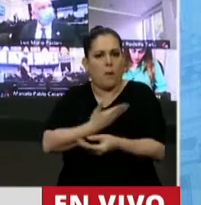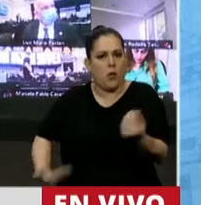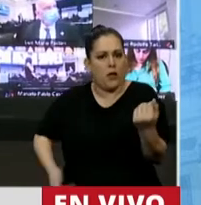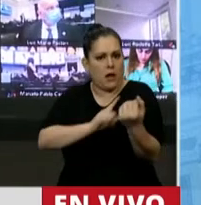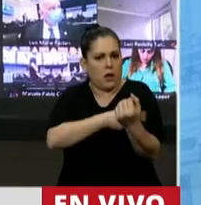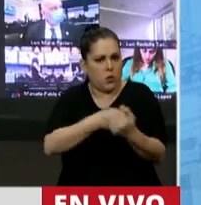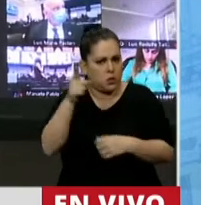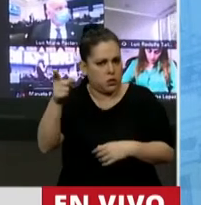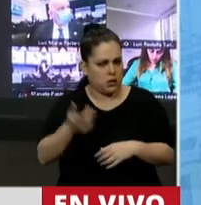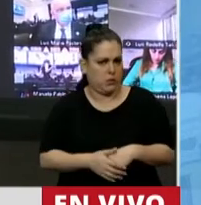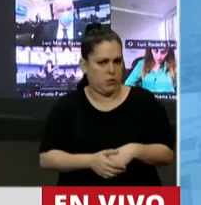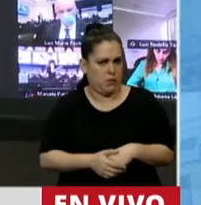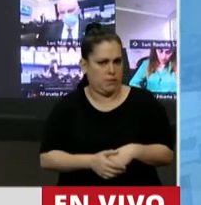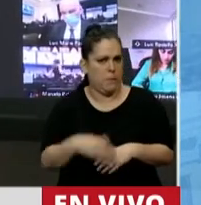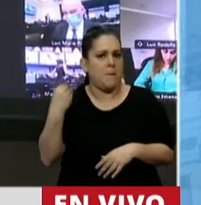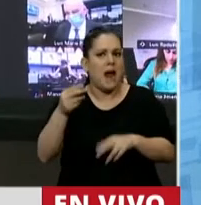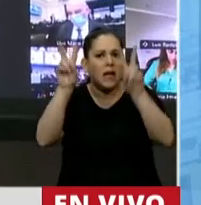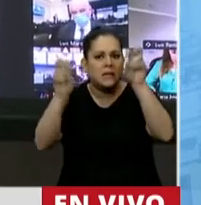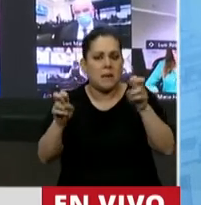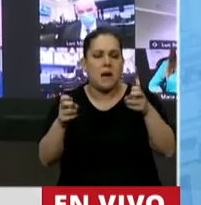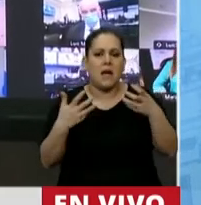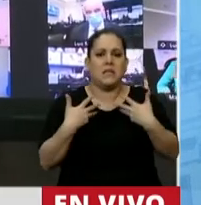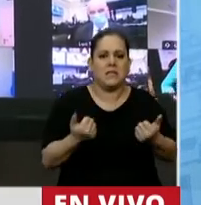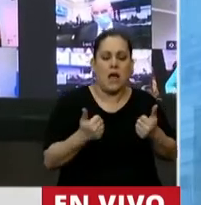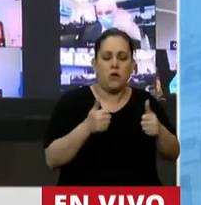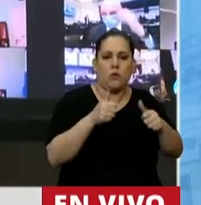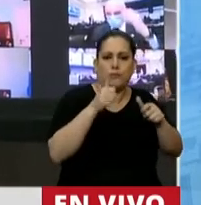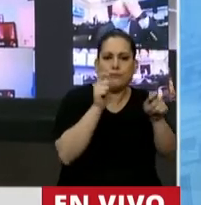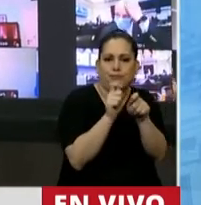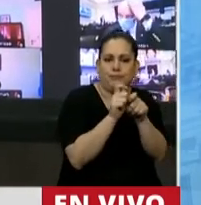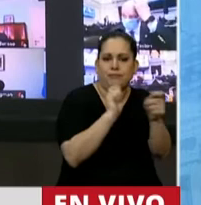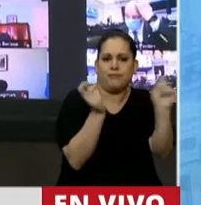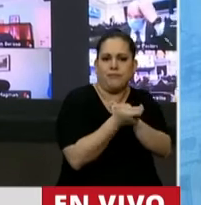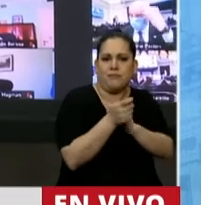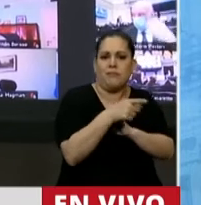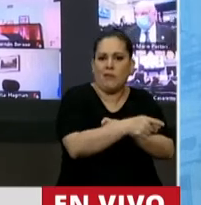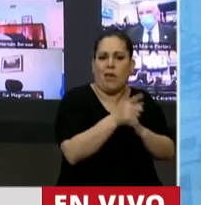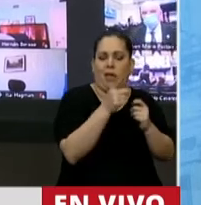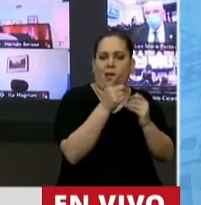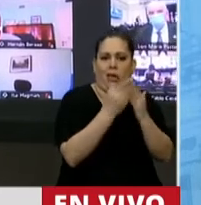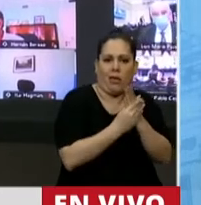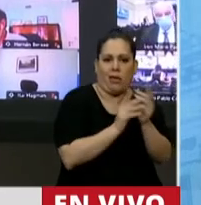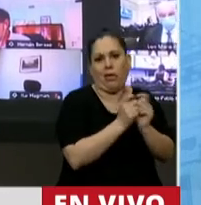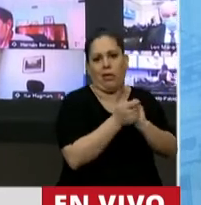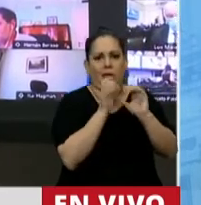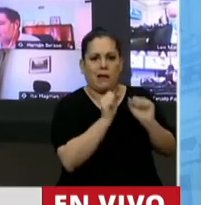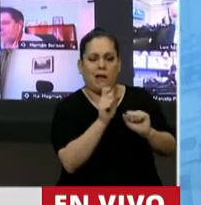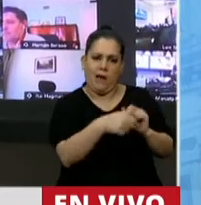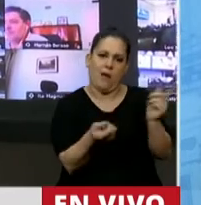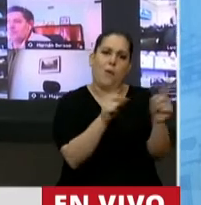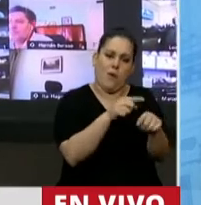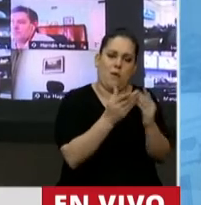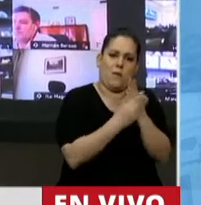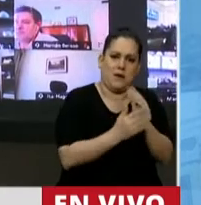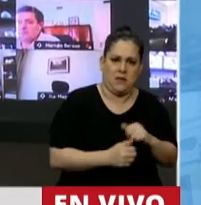financiar y reforzar el sistema de salud que volvieron secretarían al gobierno anterior. Vamos a apotar a las pymes con subsidios y con créditos. Vamos